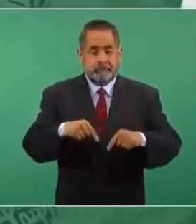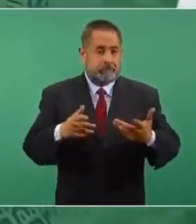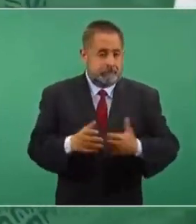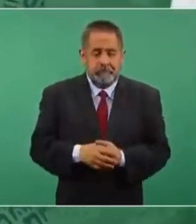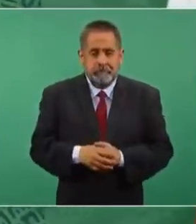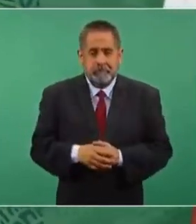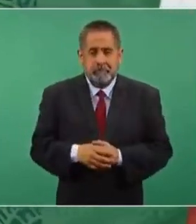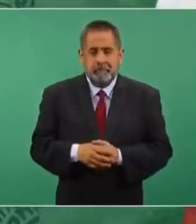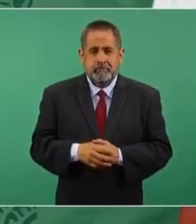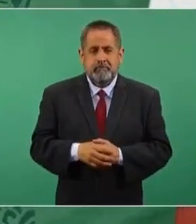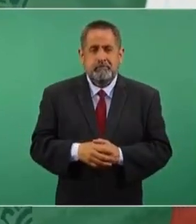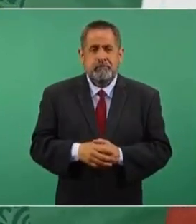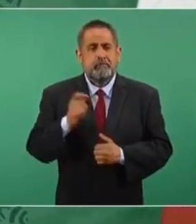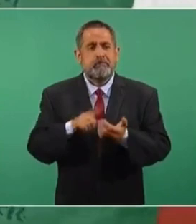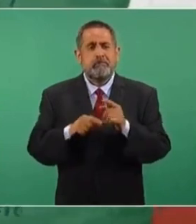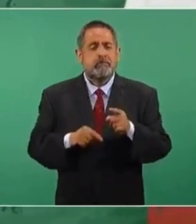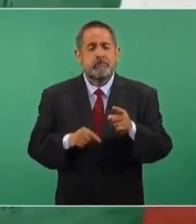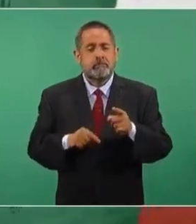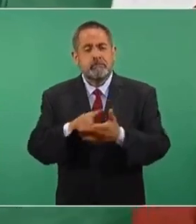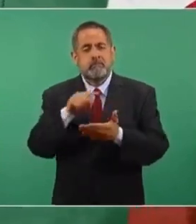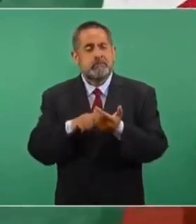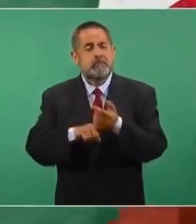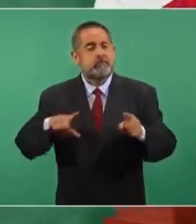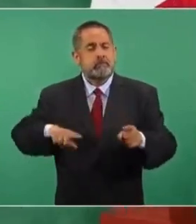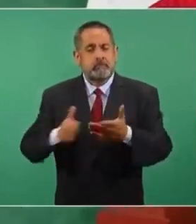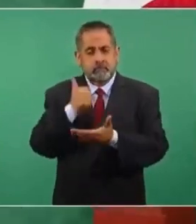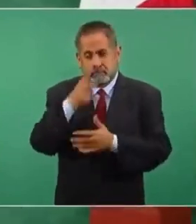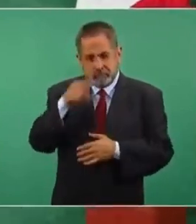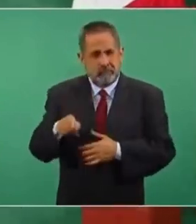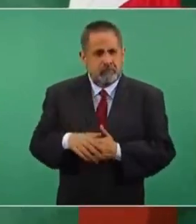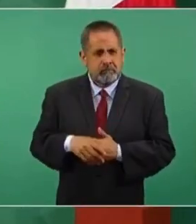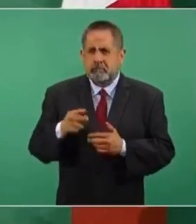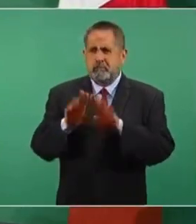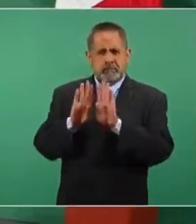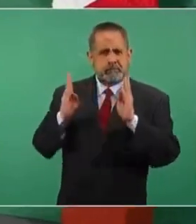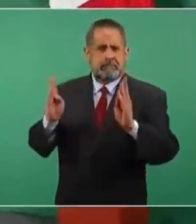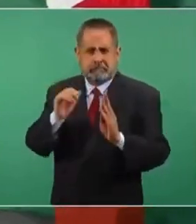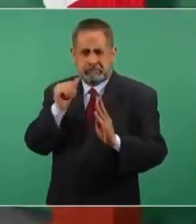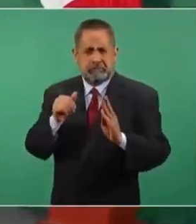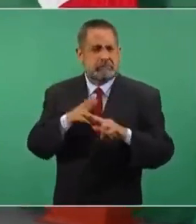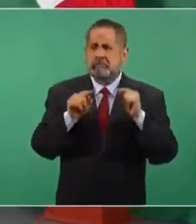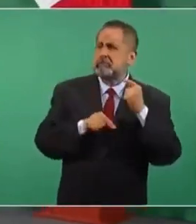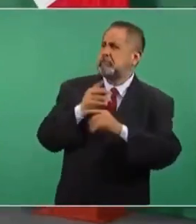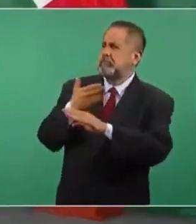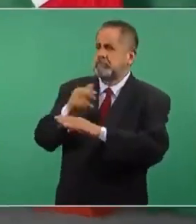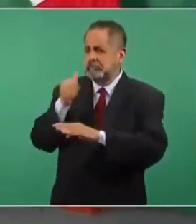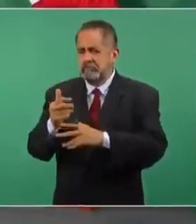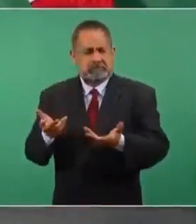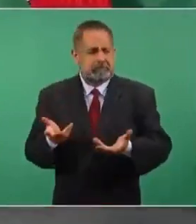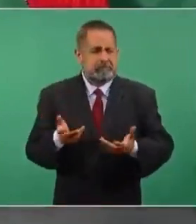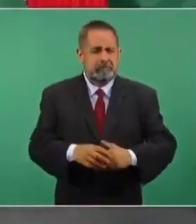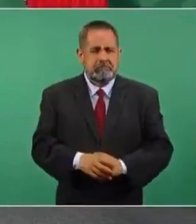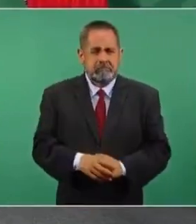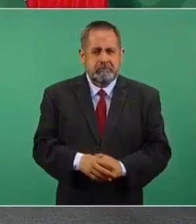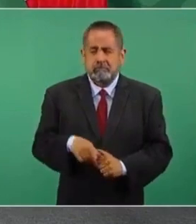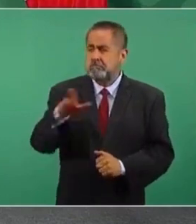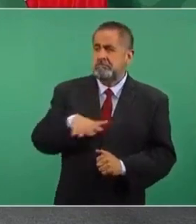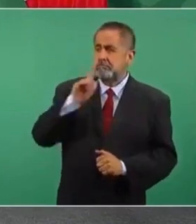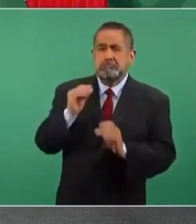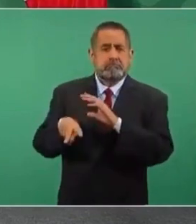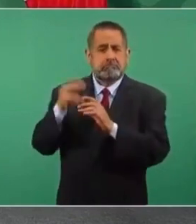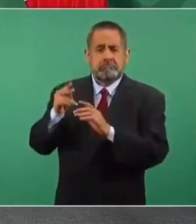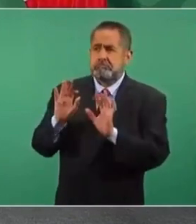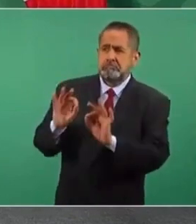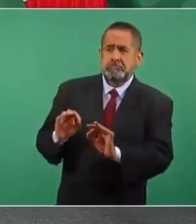En el caso de la sede del gobierno de la Ciudad de México no hubo ni siquiera vallas, nadie estuvo allá. Ahí estuvo